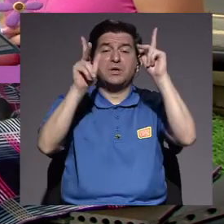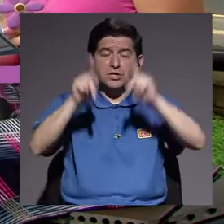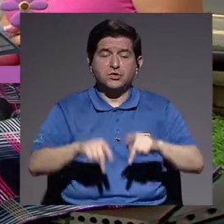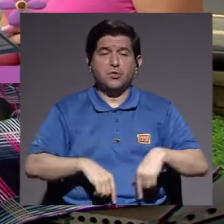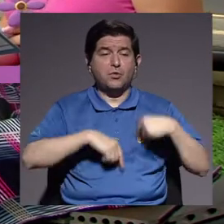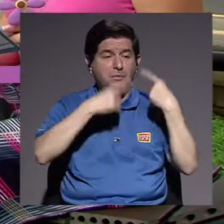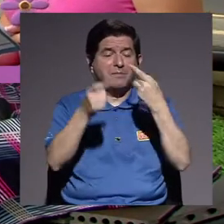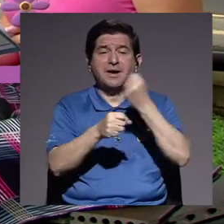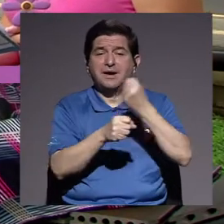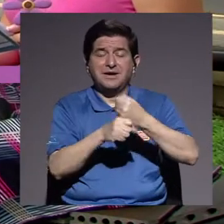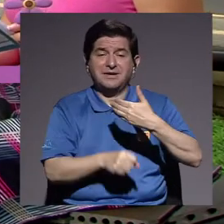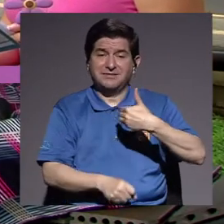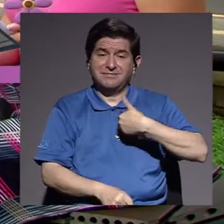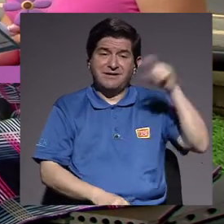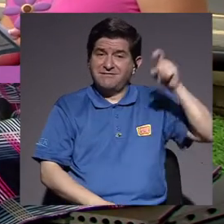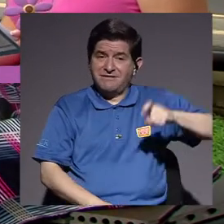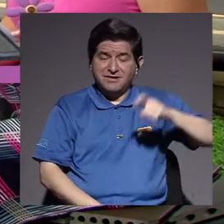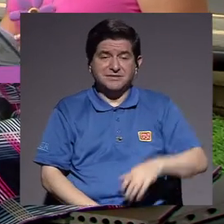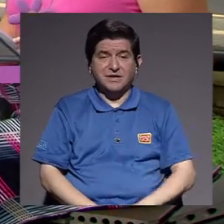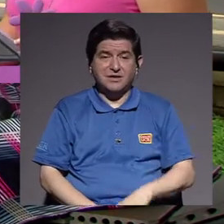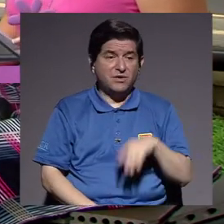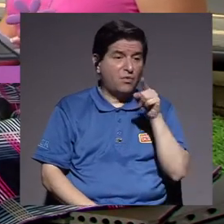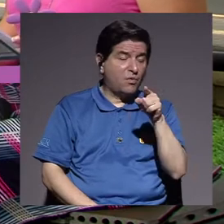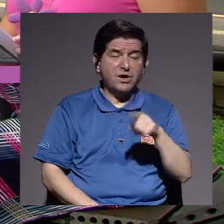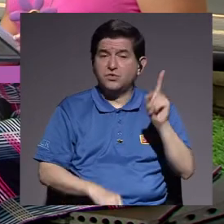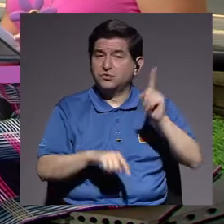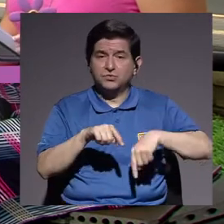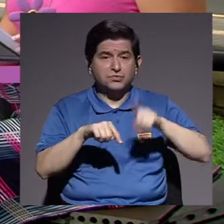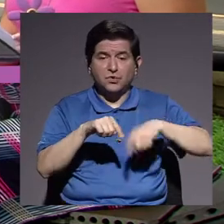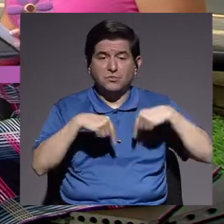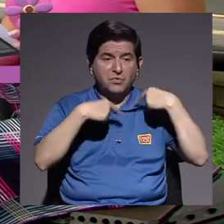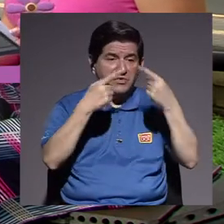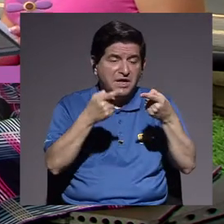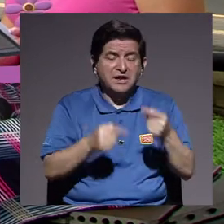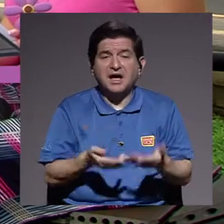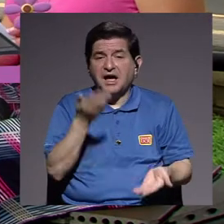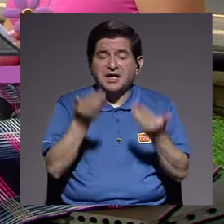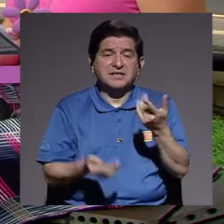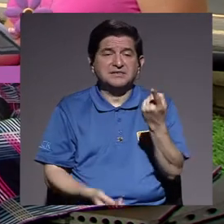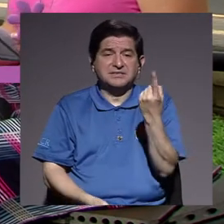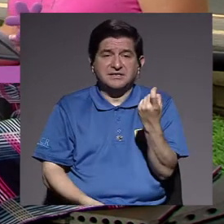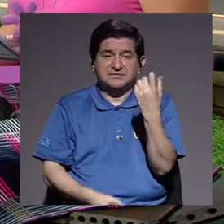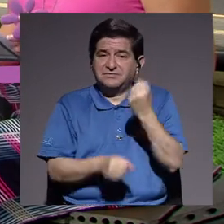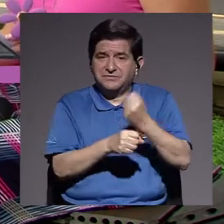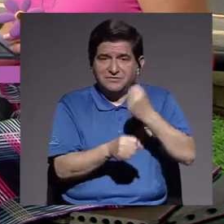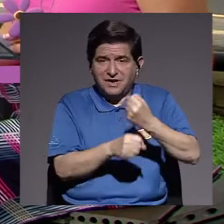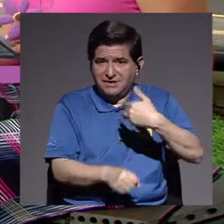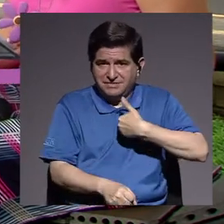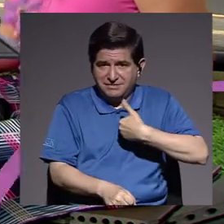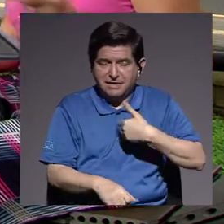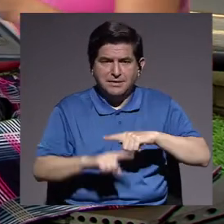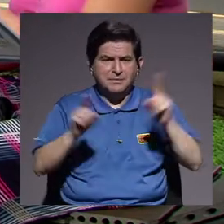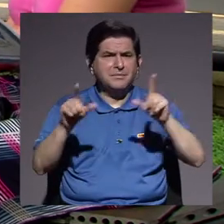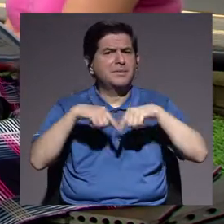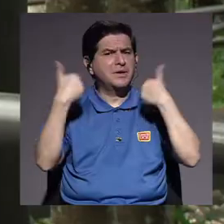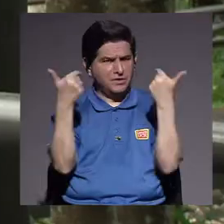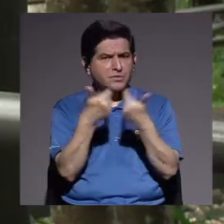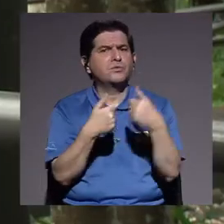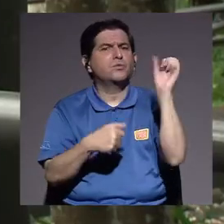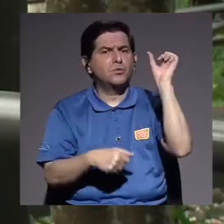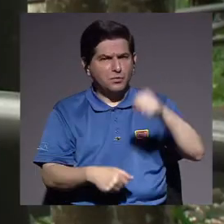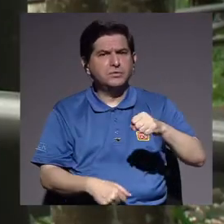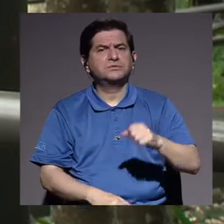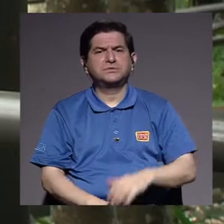Por necesidad. Y si no salen es porque no tienen cómo, ¿verdad? Porque también son los desempleados, los parados, como dicen. Pero hay un sector que sí está